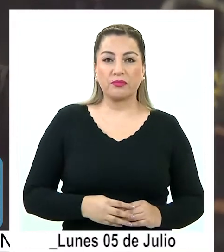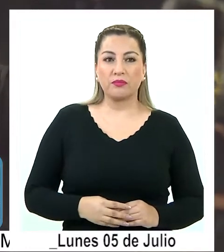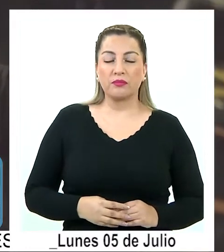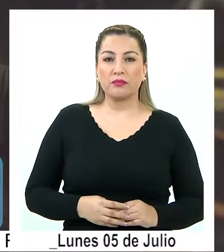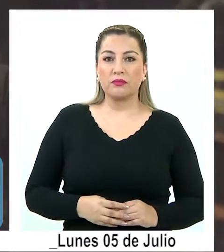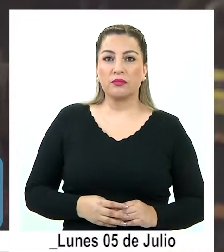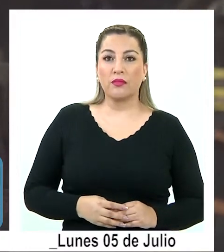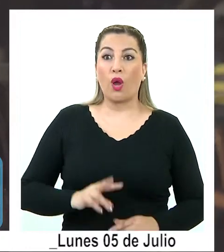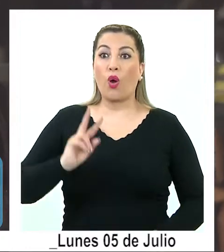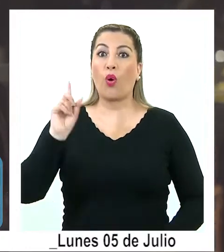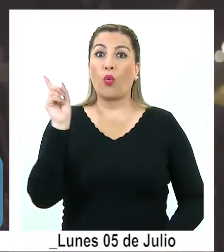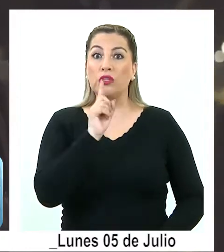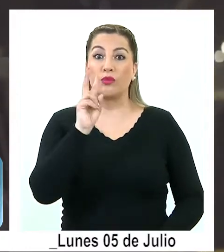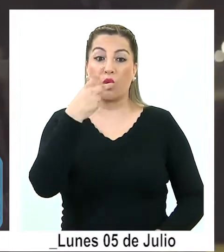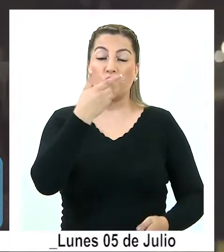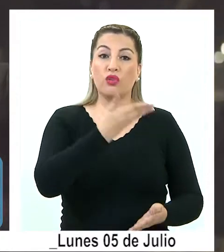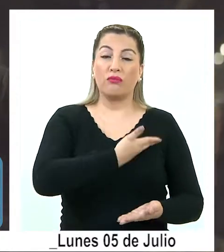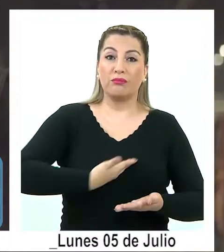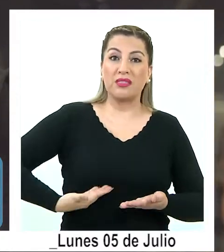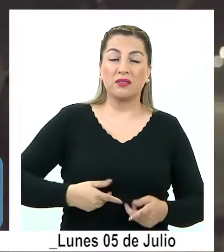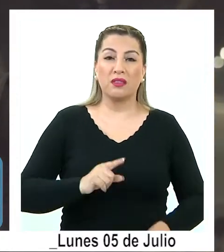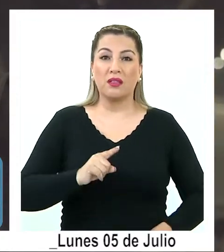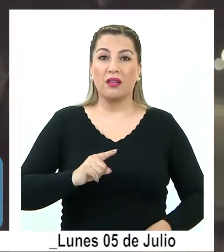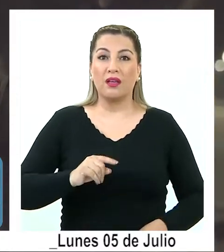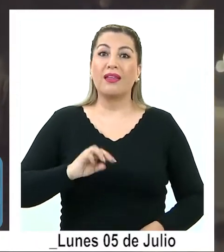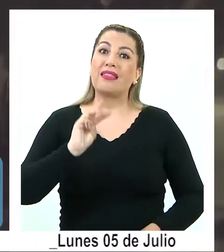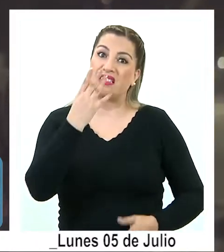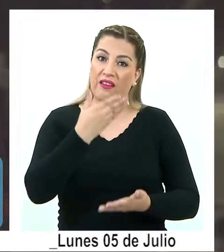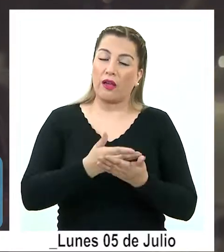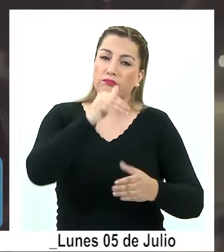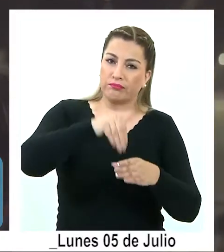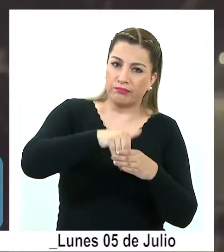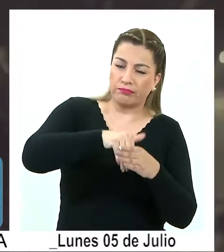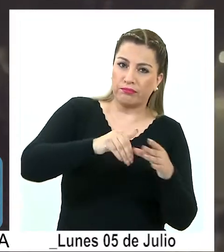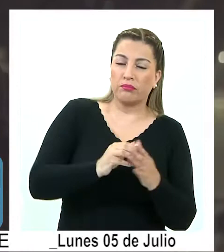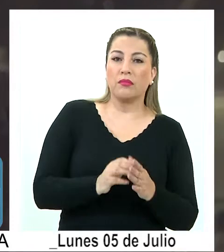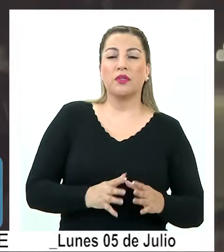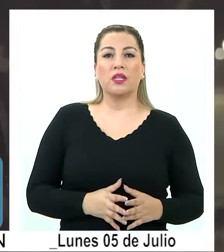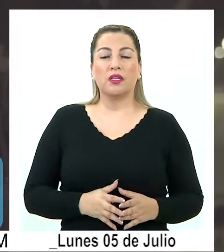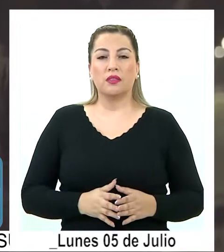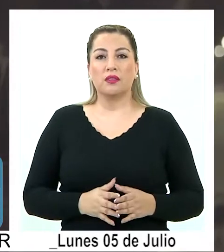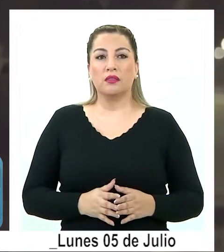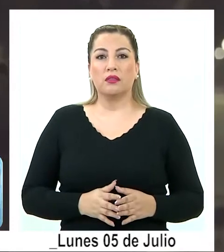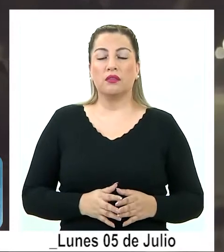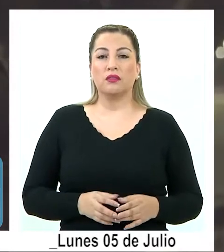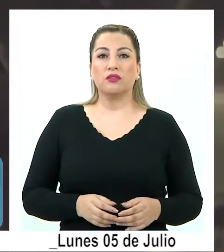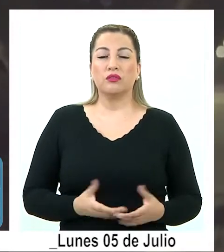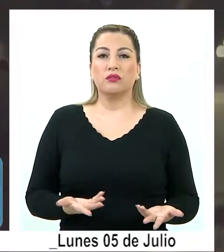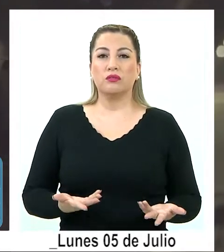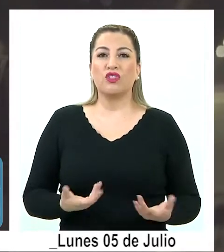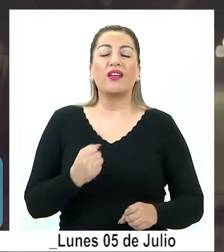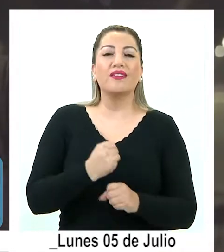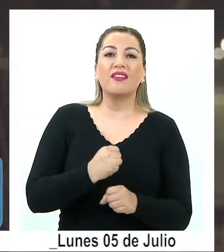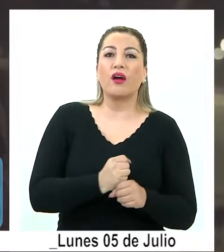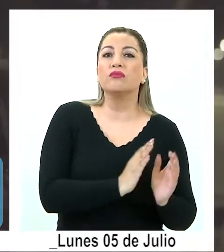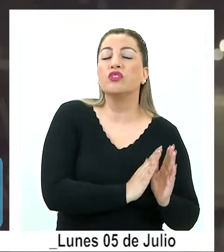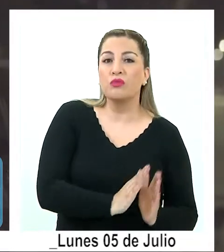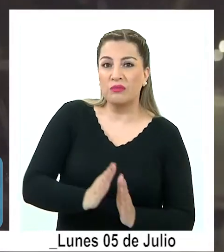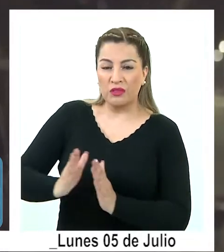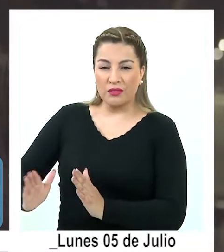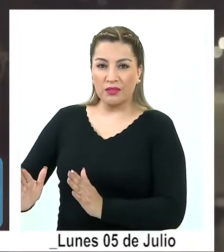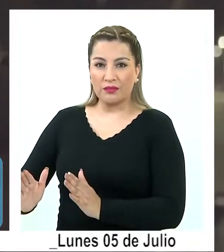Hubo en la última vicepresidencia una tercera vuelta y me quedo con esa orden que este